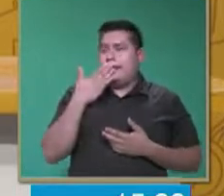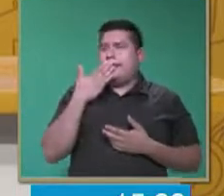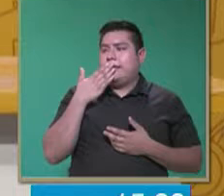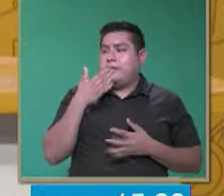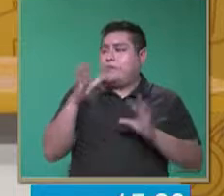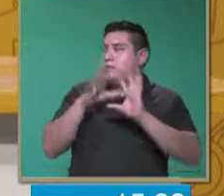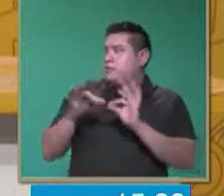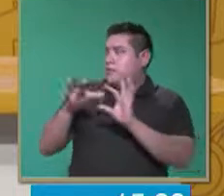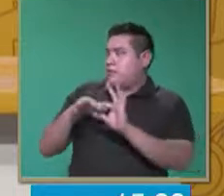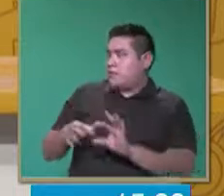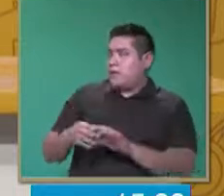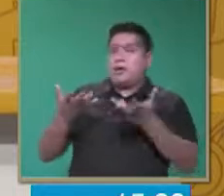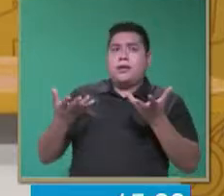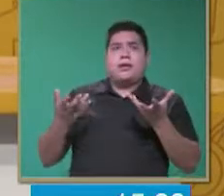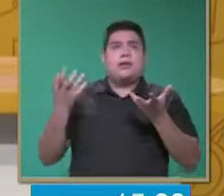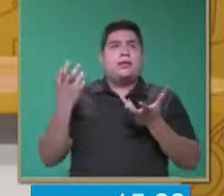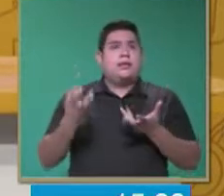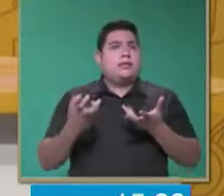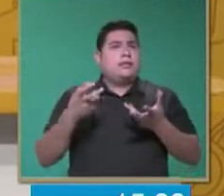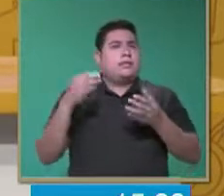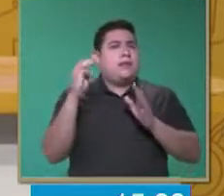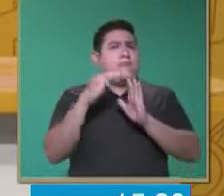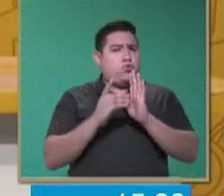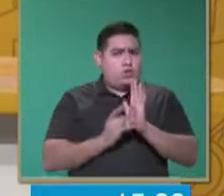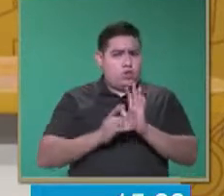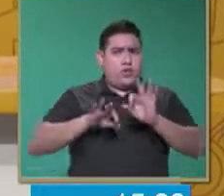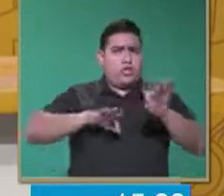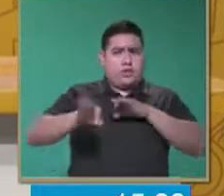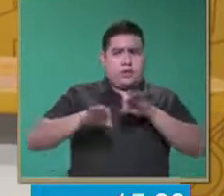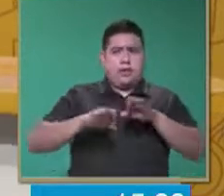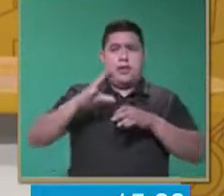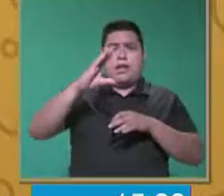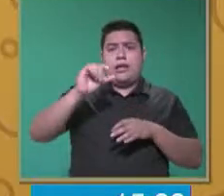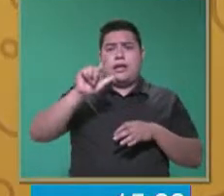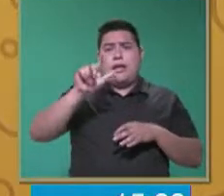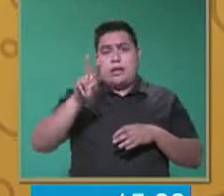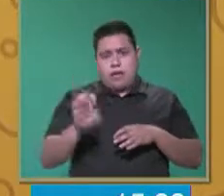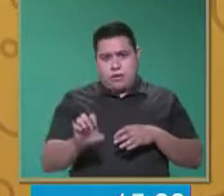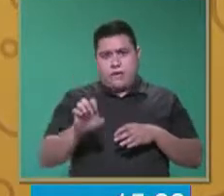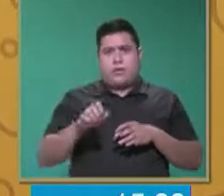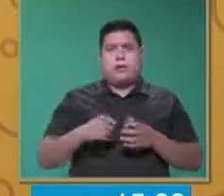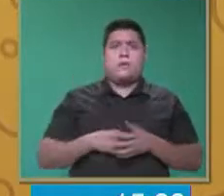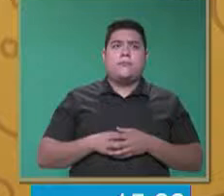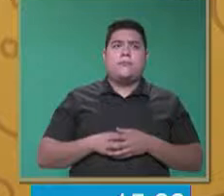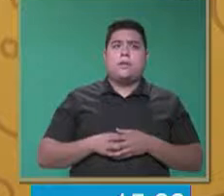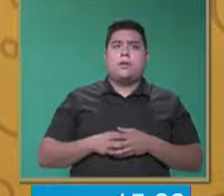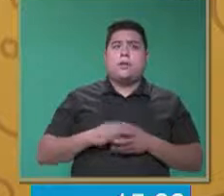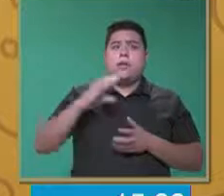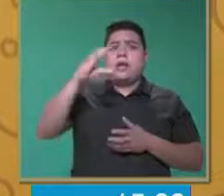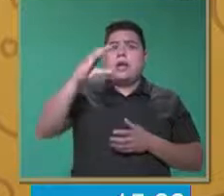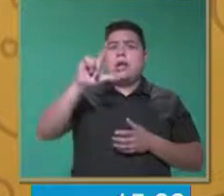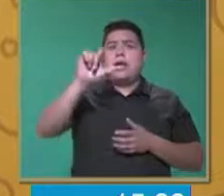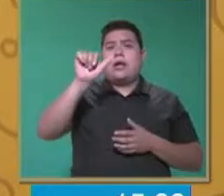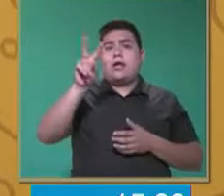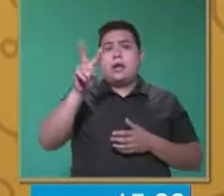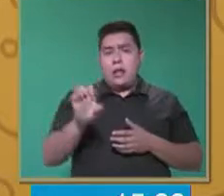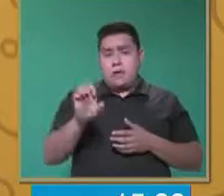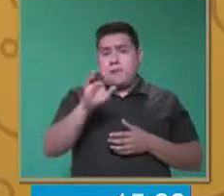qué consiste esta metodología de las claves. Sí, claro que sí, las claves FIGERAL,